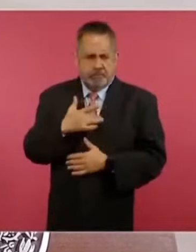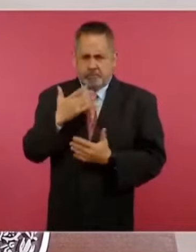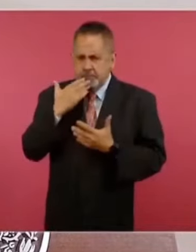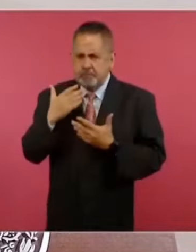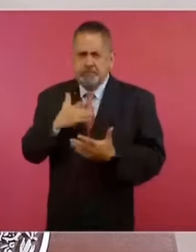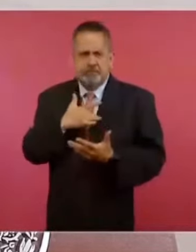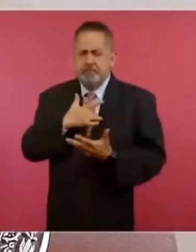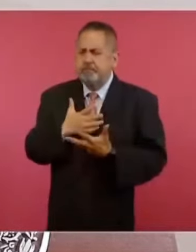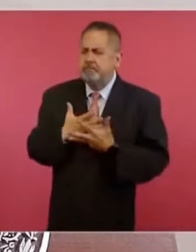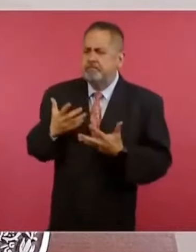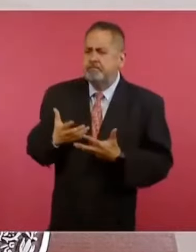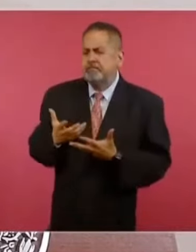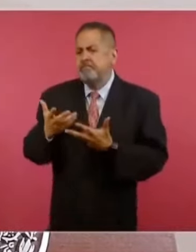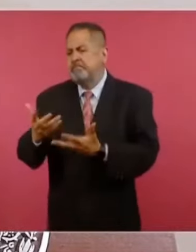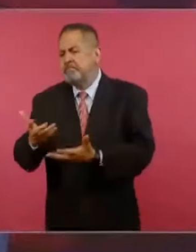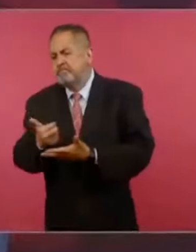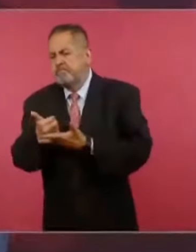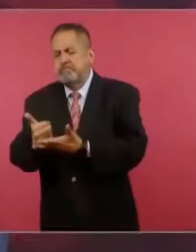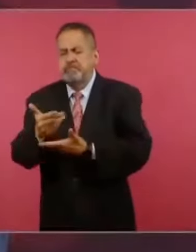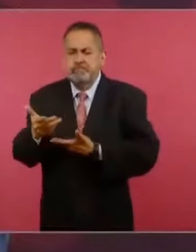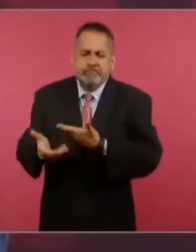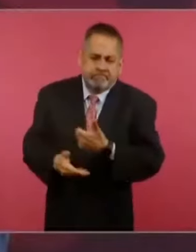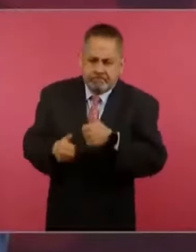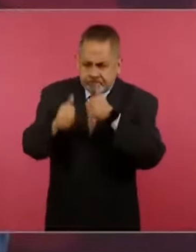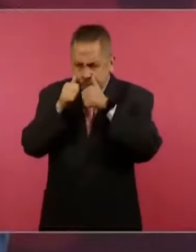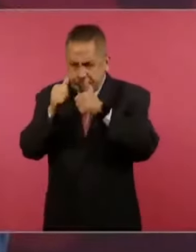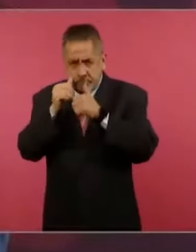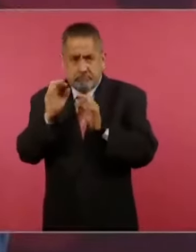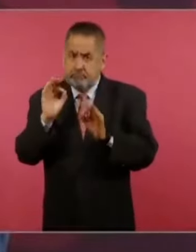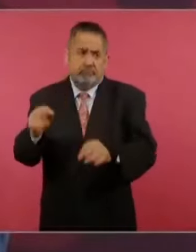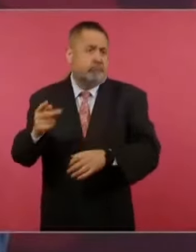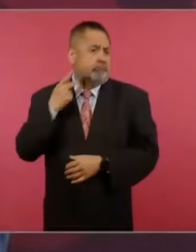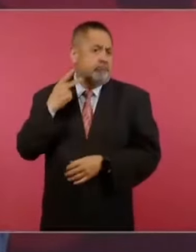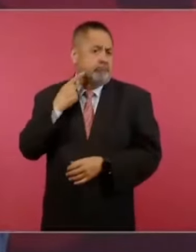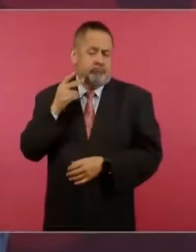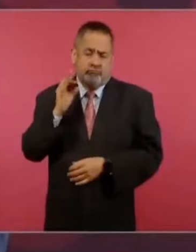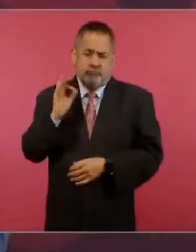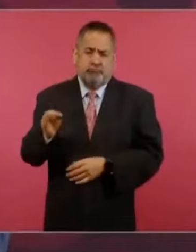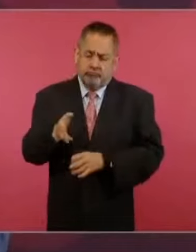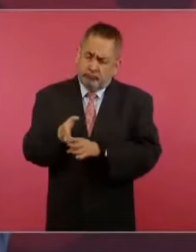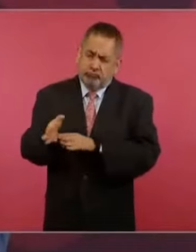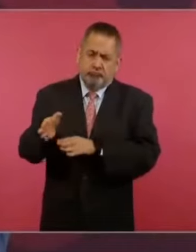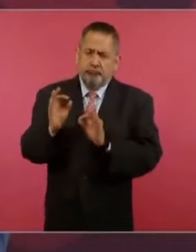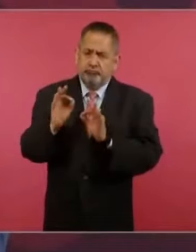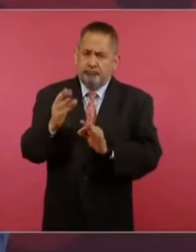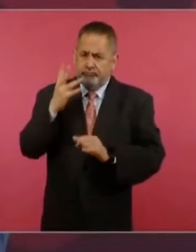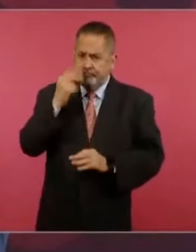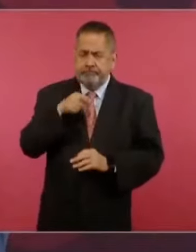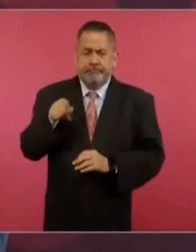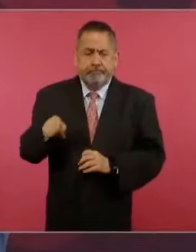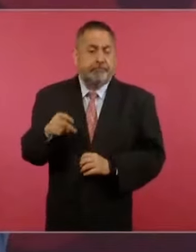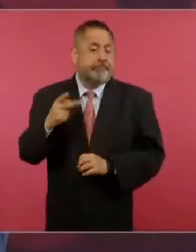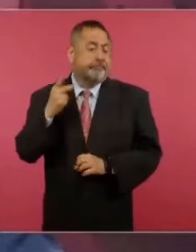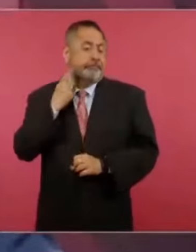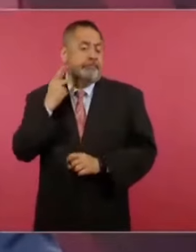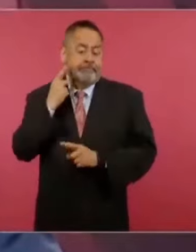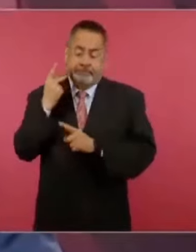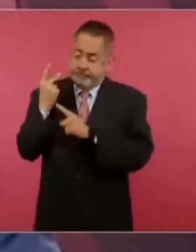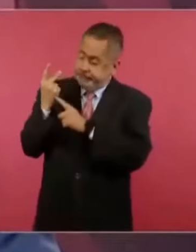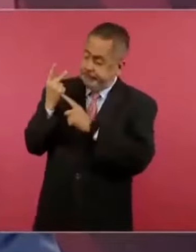servir a los demás y que, además, política es